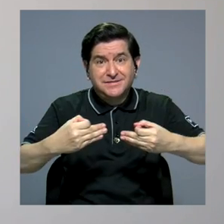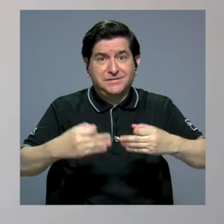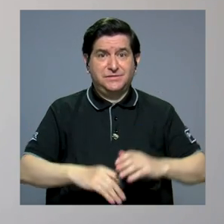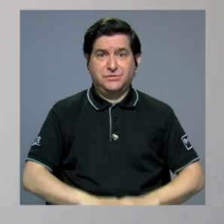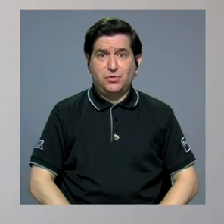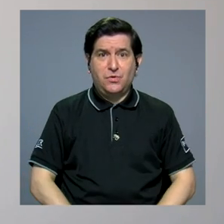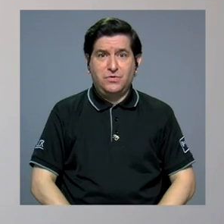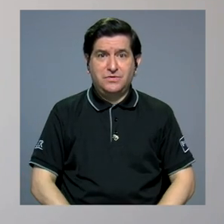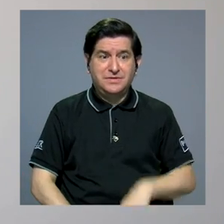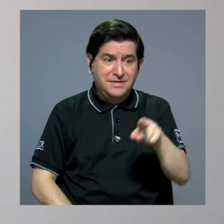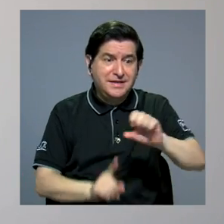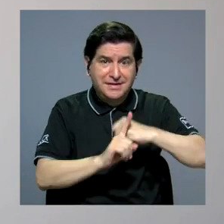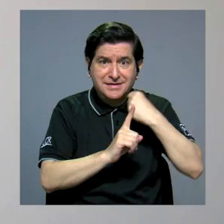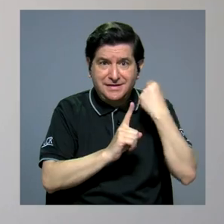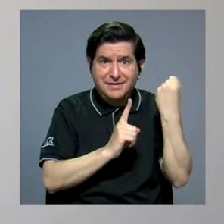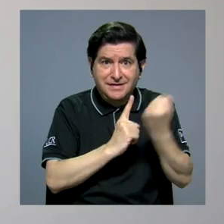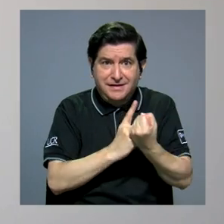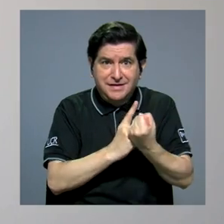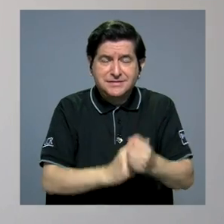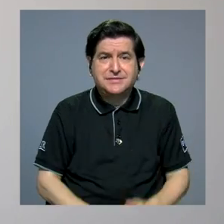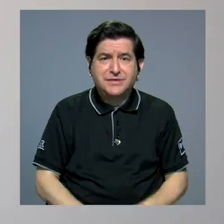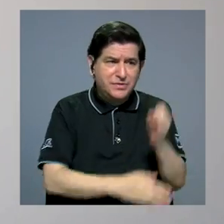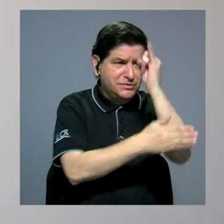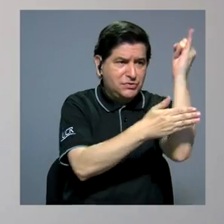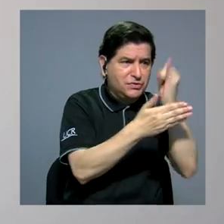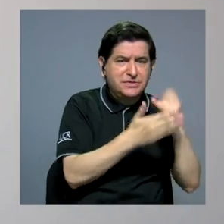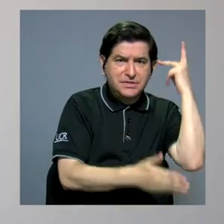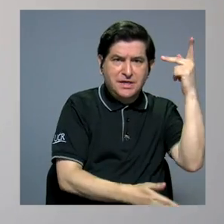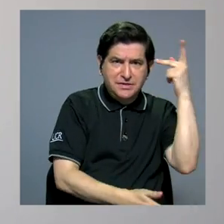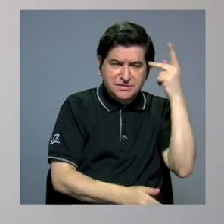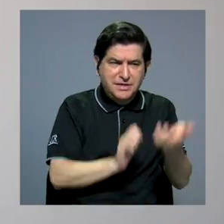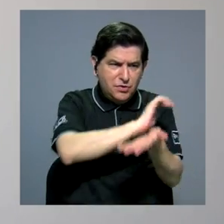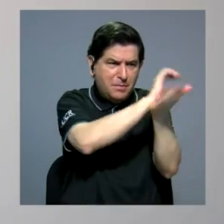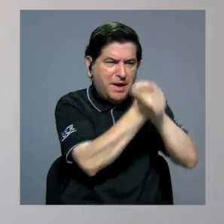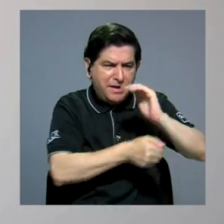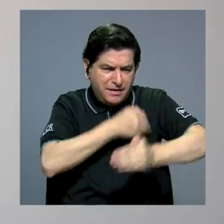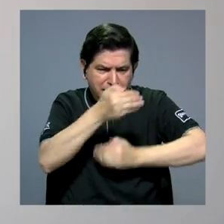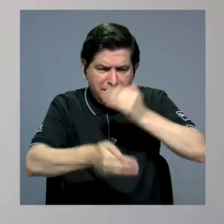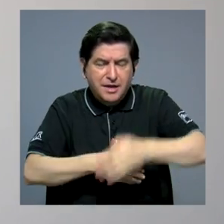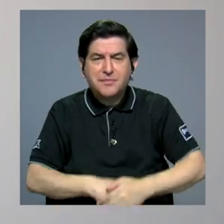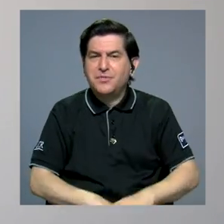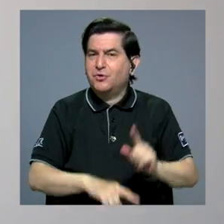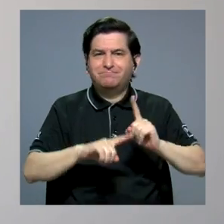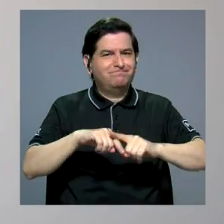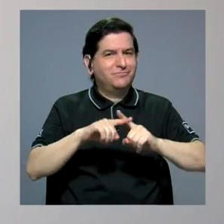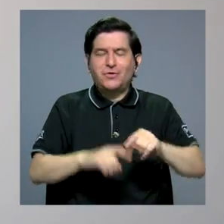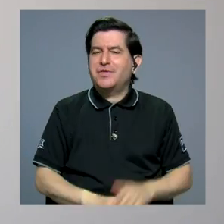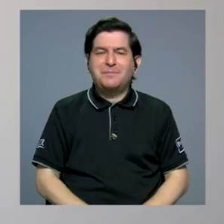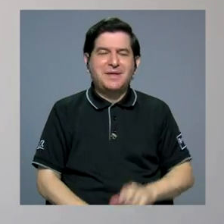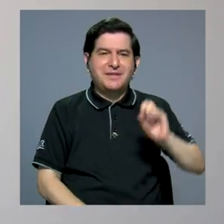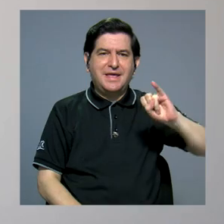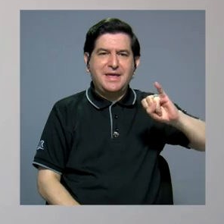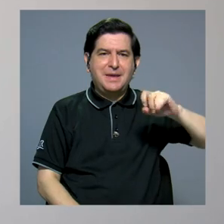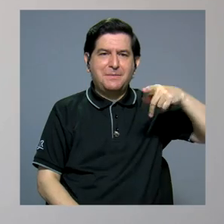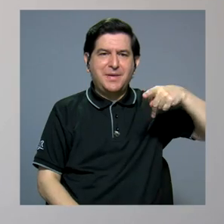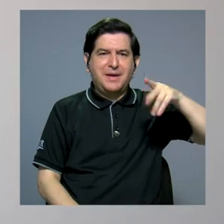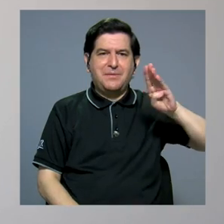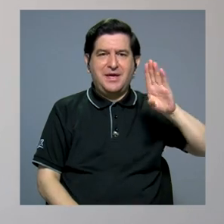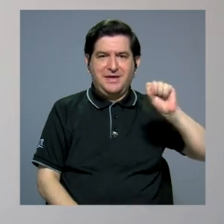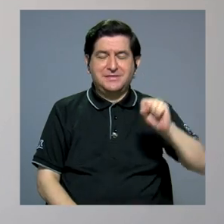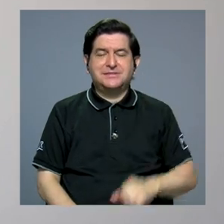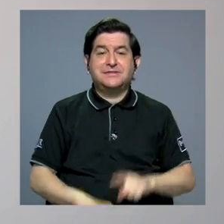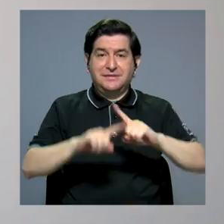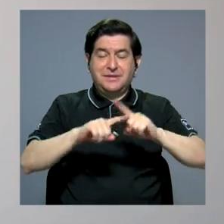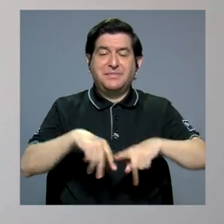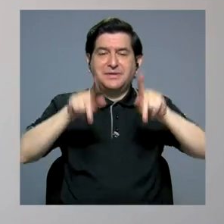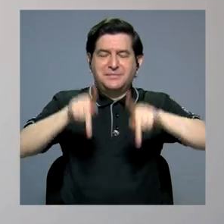diseñar políticas para ese cambio transformativo ya no depende de la IPDES, ¿verdad? Eso depende de